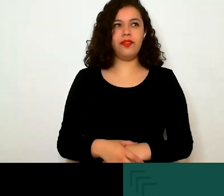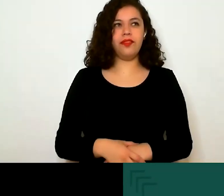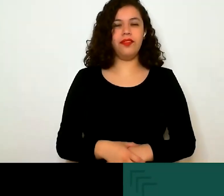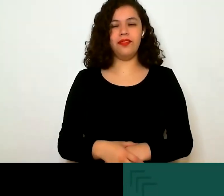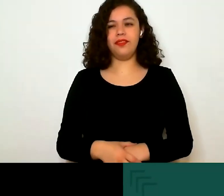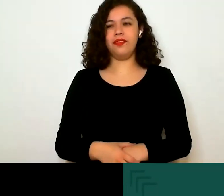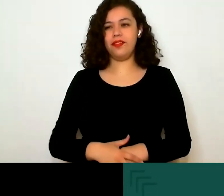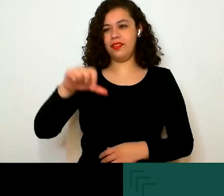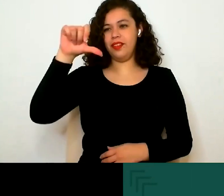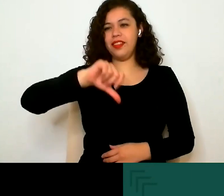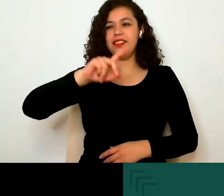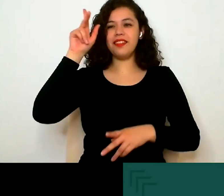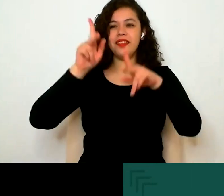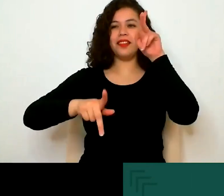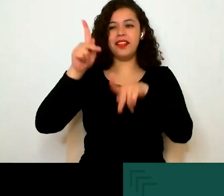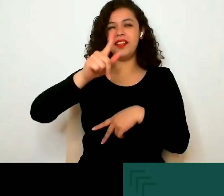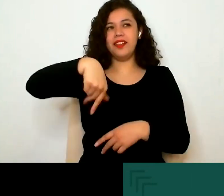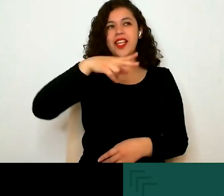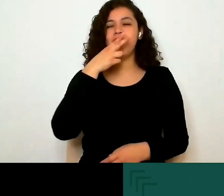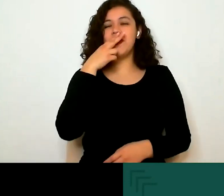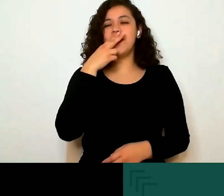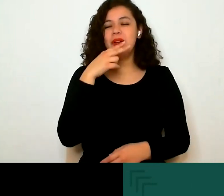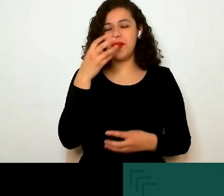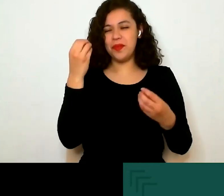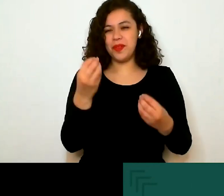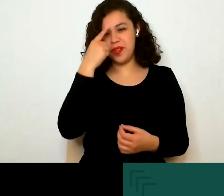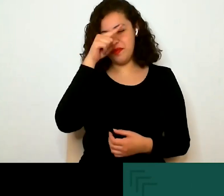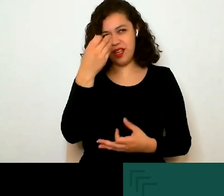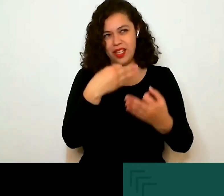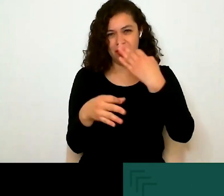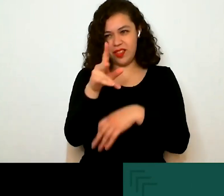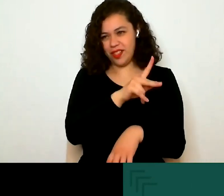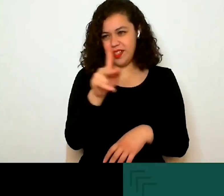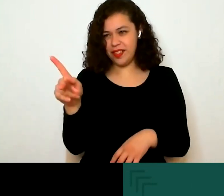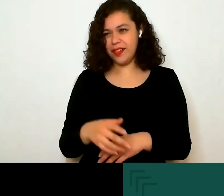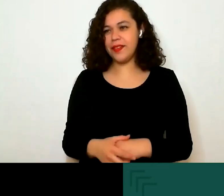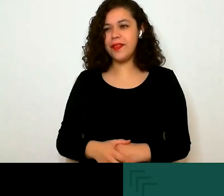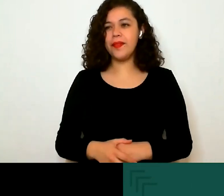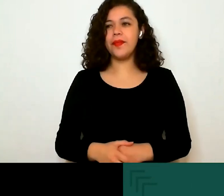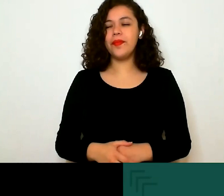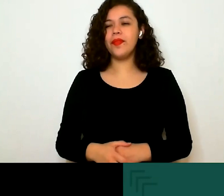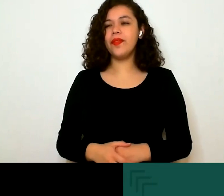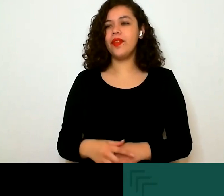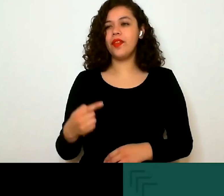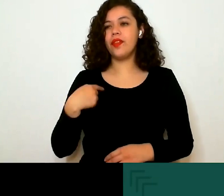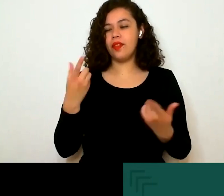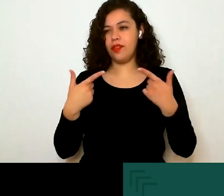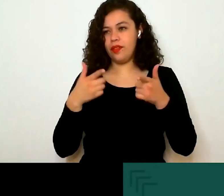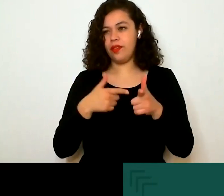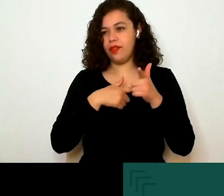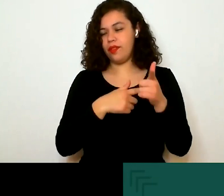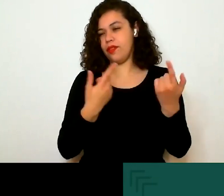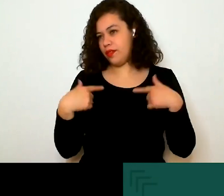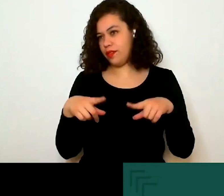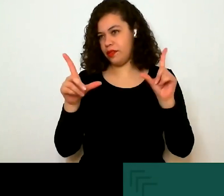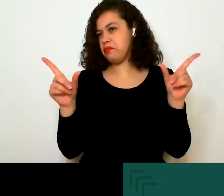plática que, bueno, espero sea de bastante utilidad para, para todos ustedes, ¿no? Vamos a, ahorita, a continuación, permítanme presentarles una breve